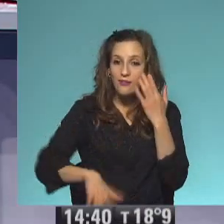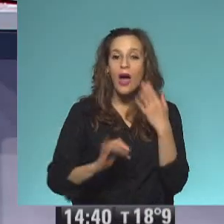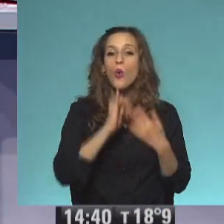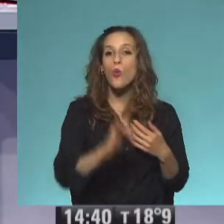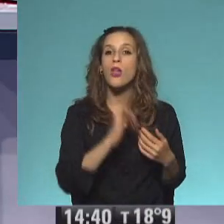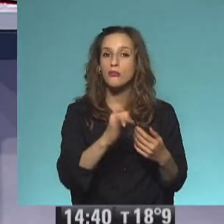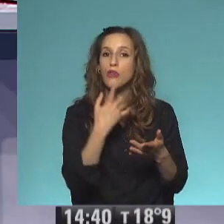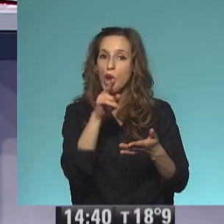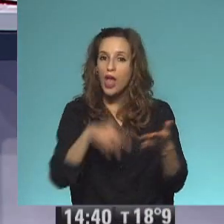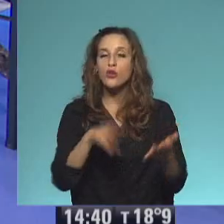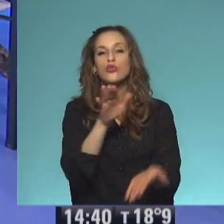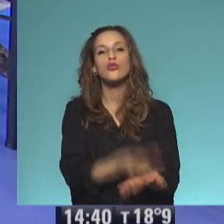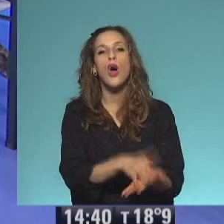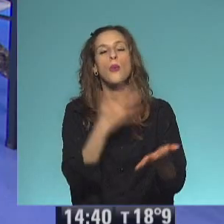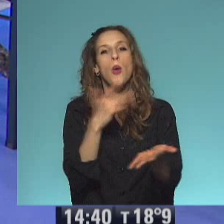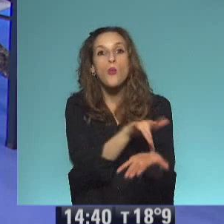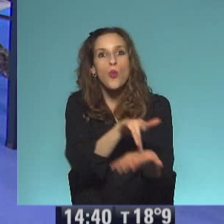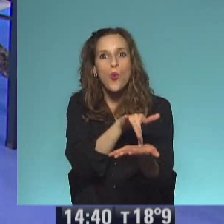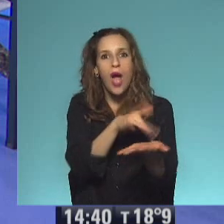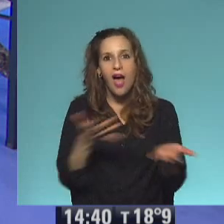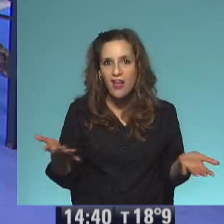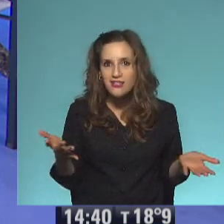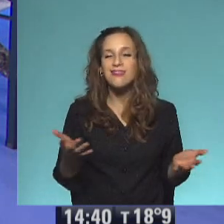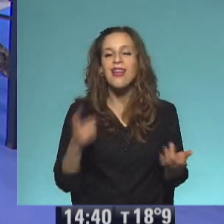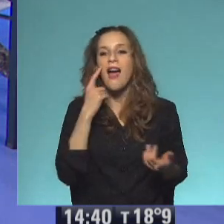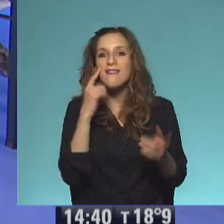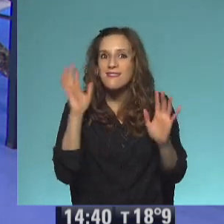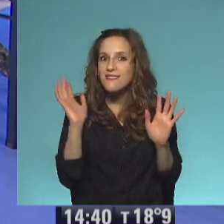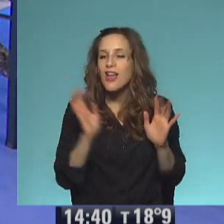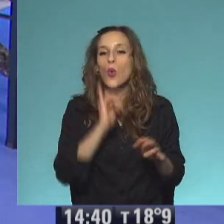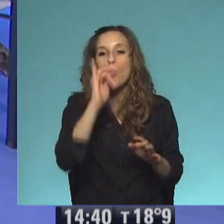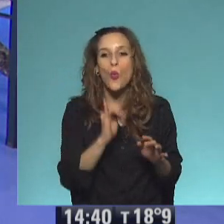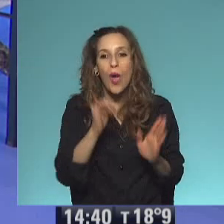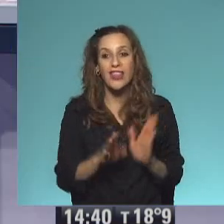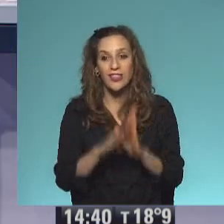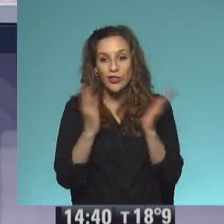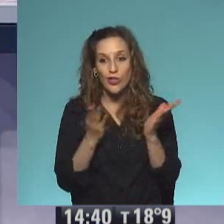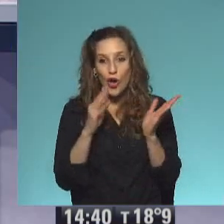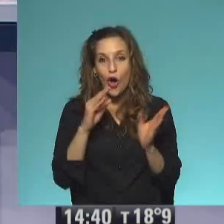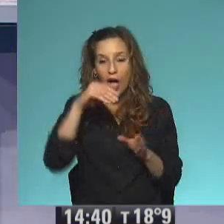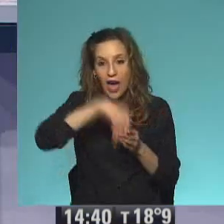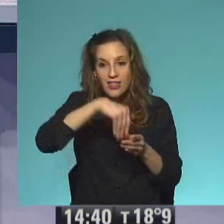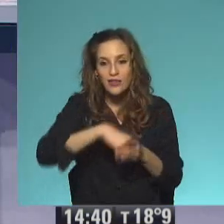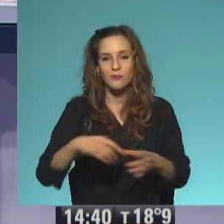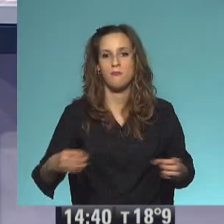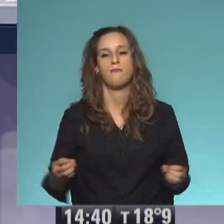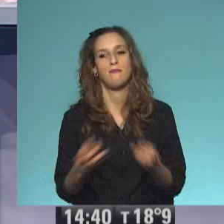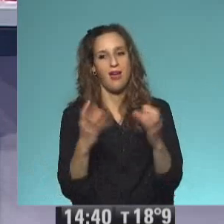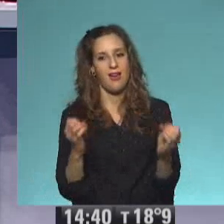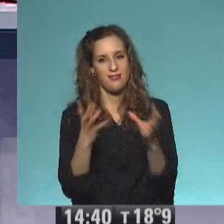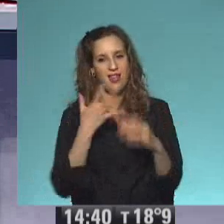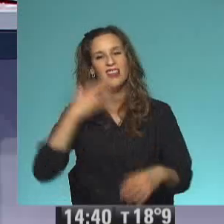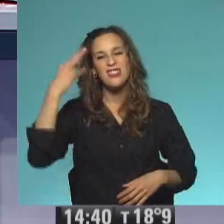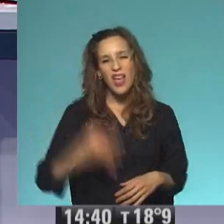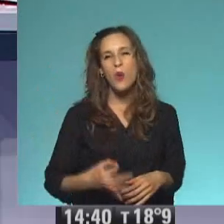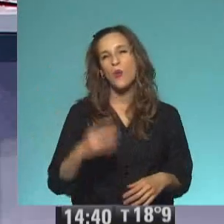brujas. Ay, me encanta. Y miren lo que le pasó a este cuento, que tiene tanta magia, que tal vez alguno lo conoce